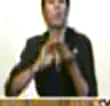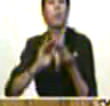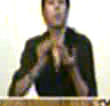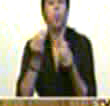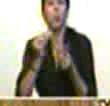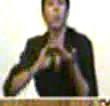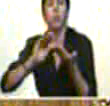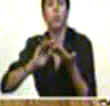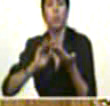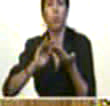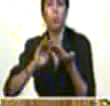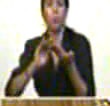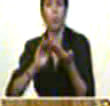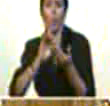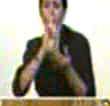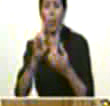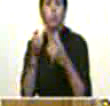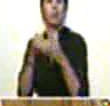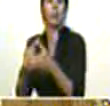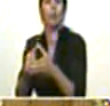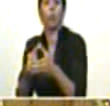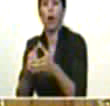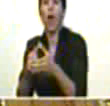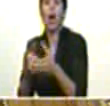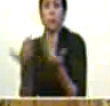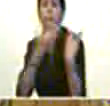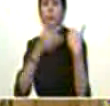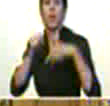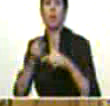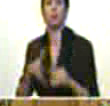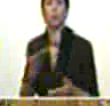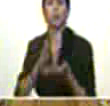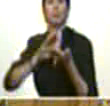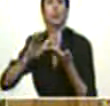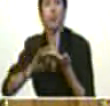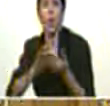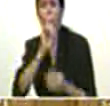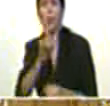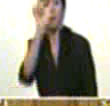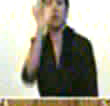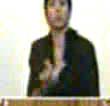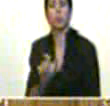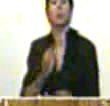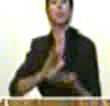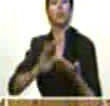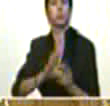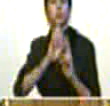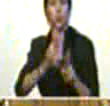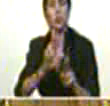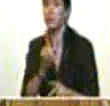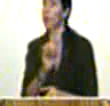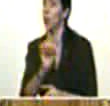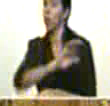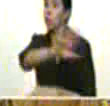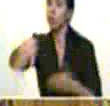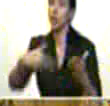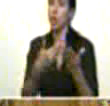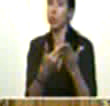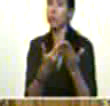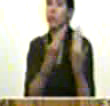corresponden a un solo sector o a sola autoridad. Nos corresponde a todos